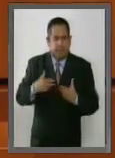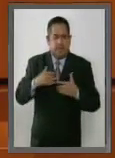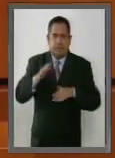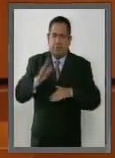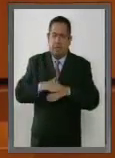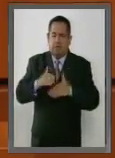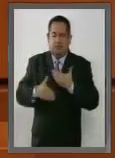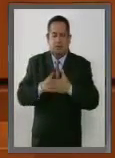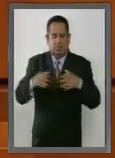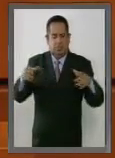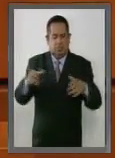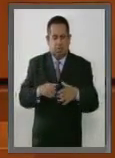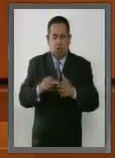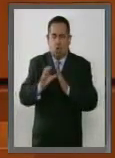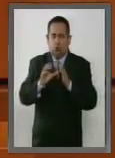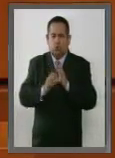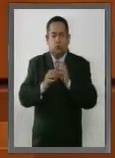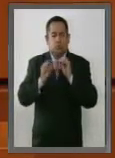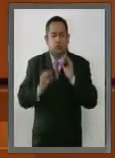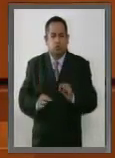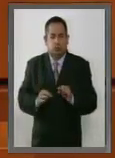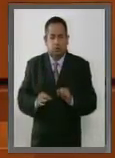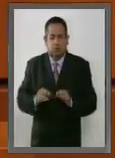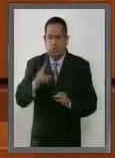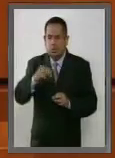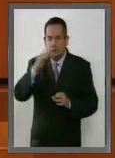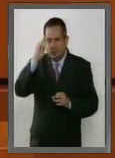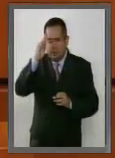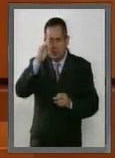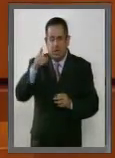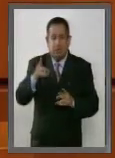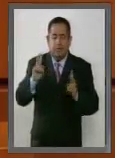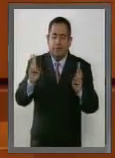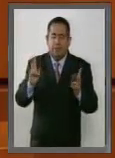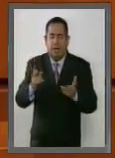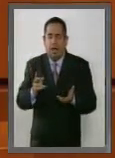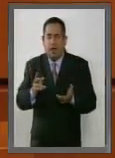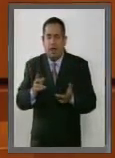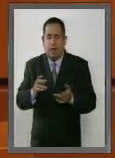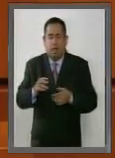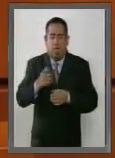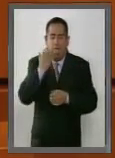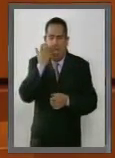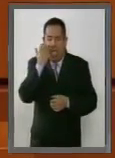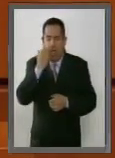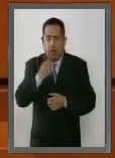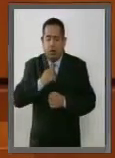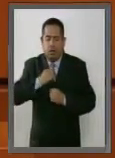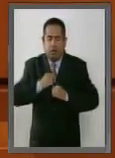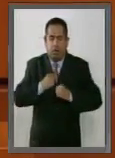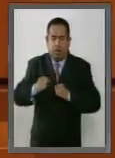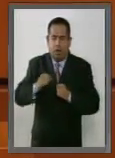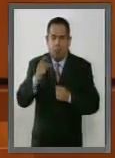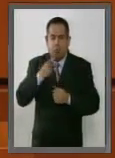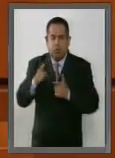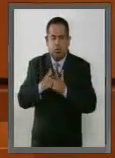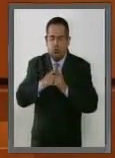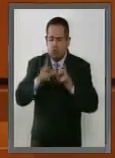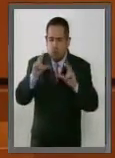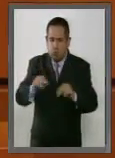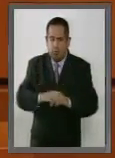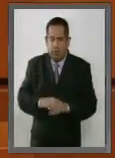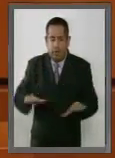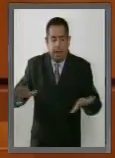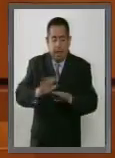esta Constitución. Y que no se convierta en un tema de cuotas partidistas. El gran cambio